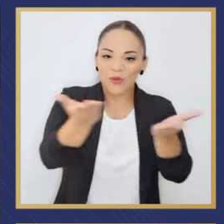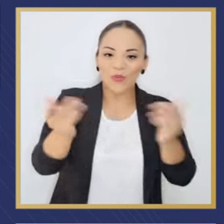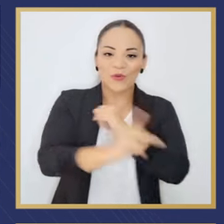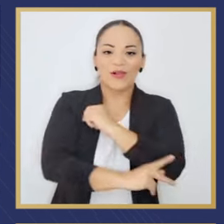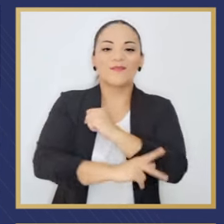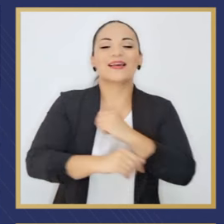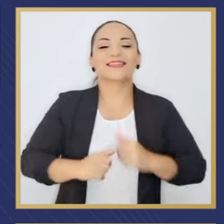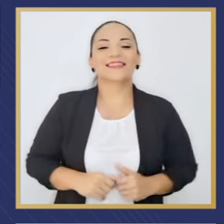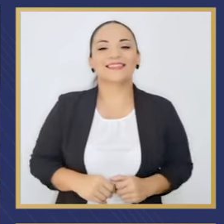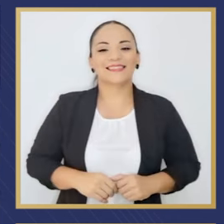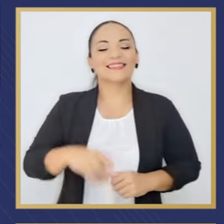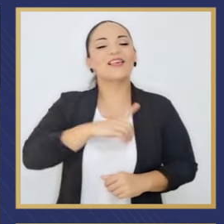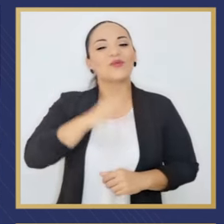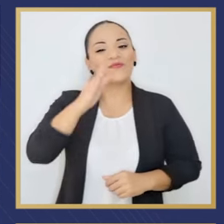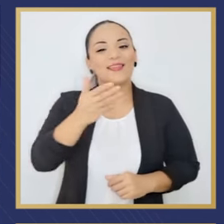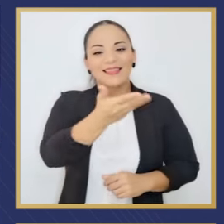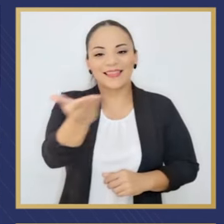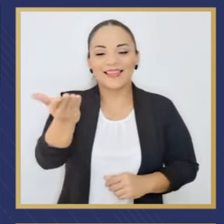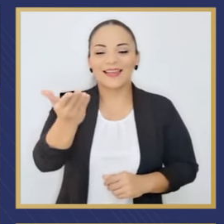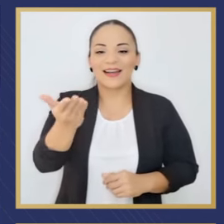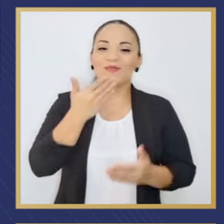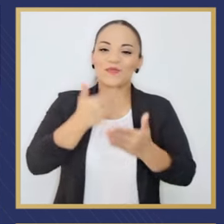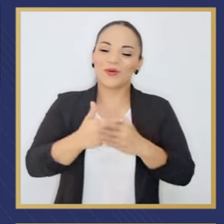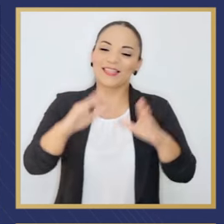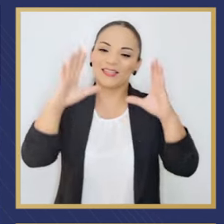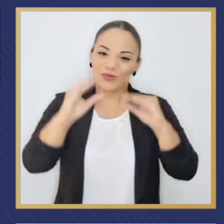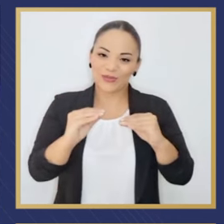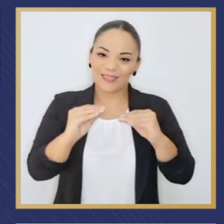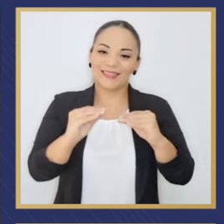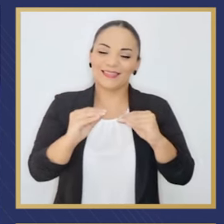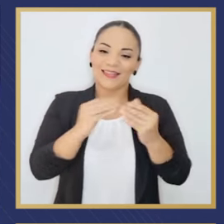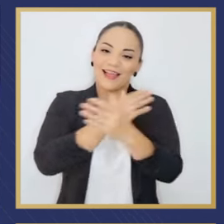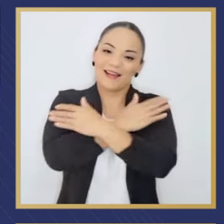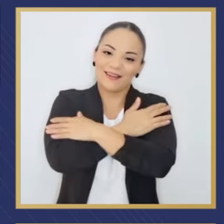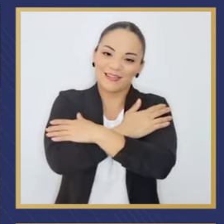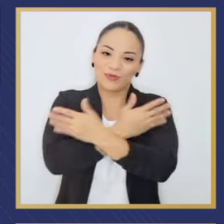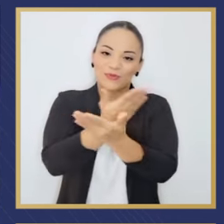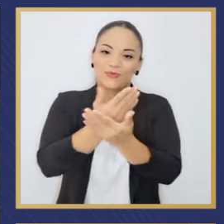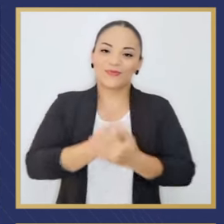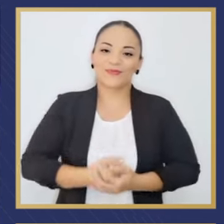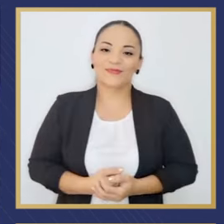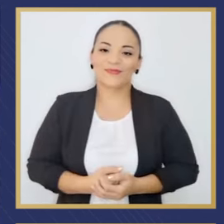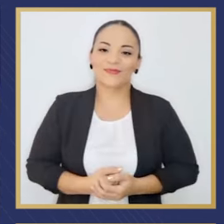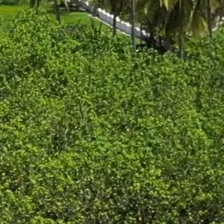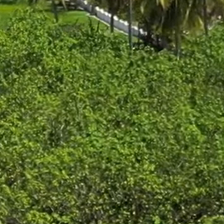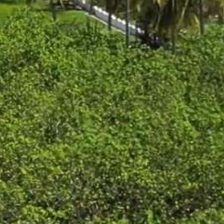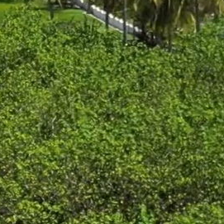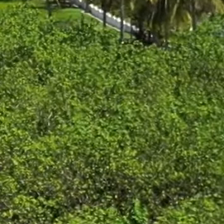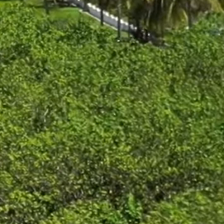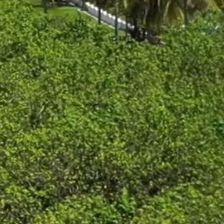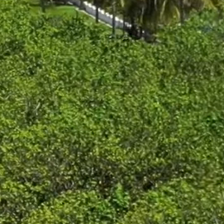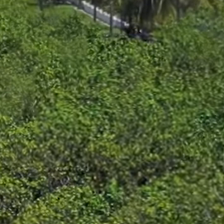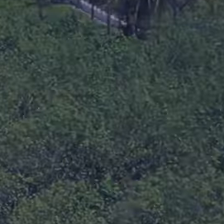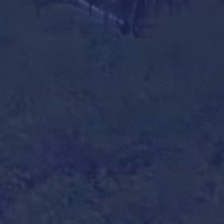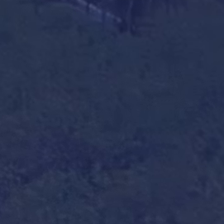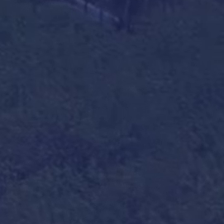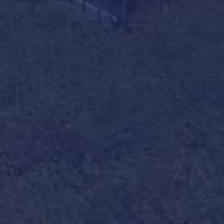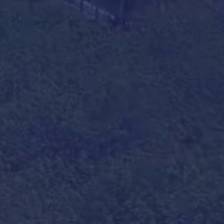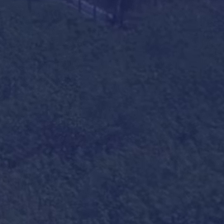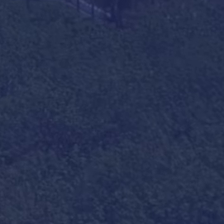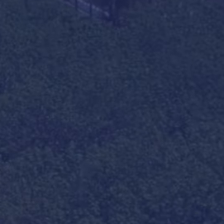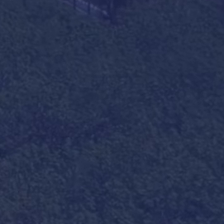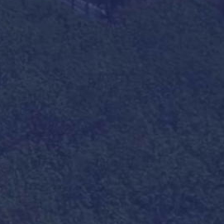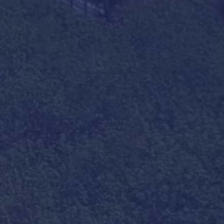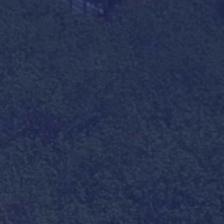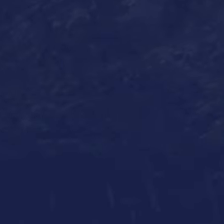nuestra patria. Que Dios nos los bendiga. Muy buenas noches. Un abrazo. Costa Rica tiene un firme